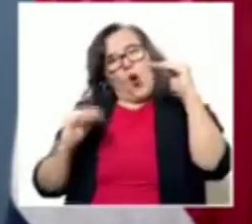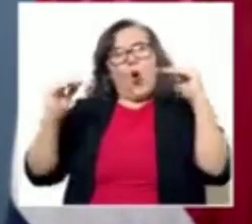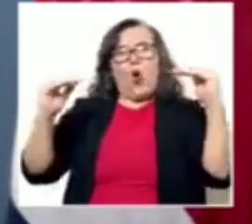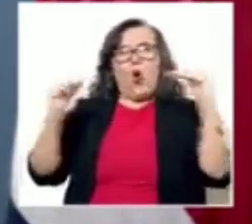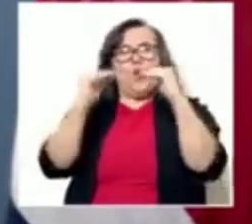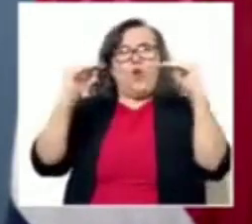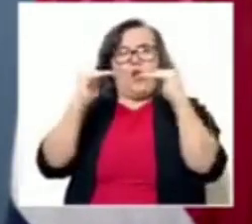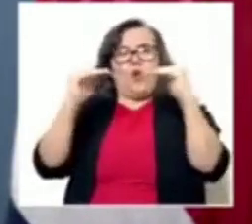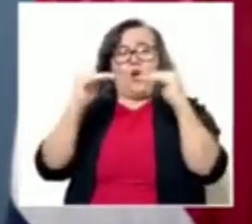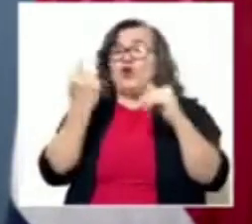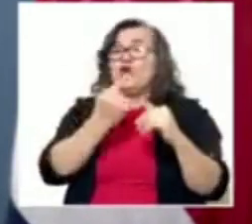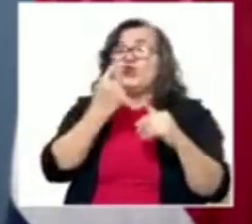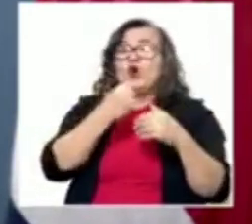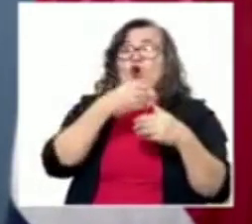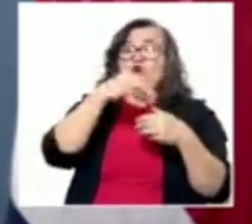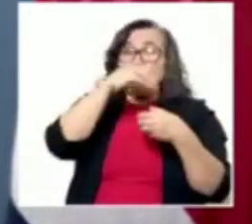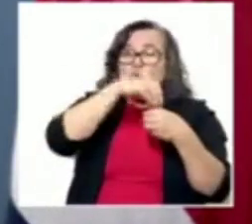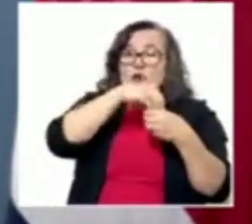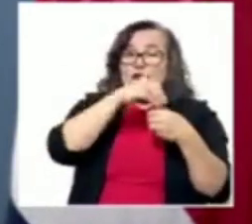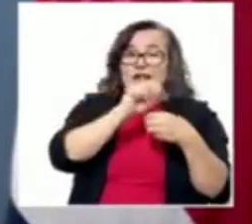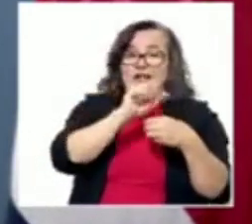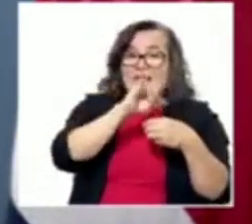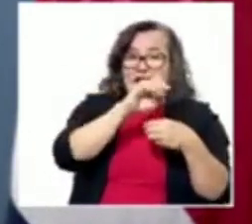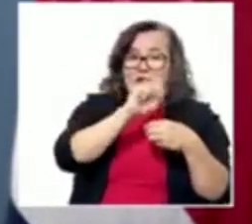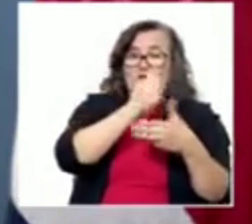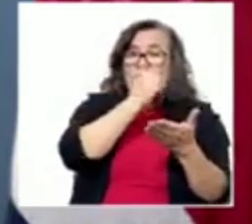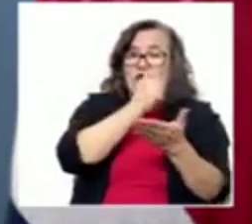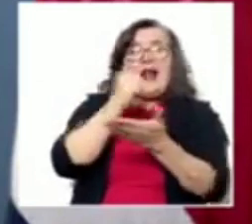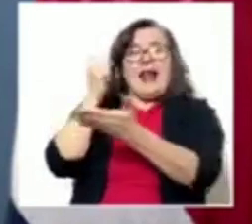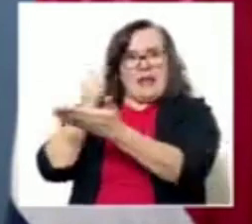los componentes activos, el producto, la marca.